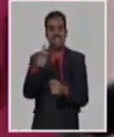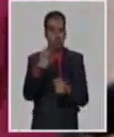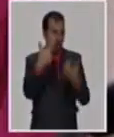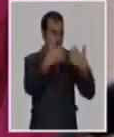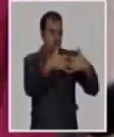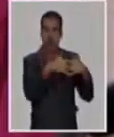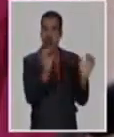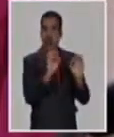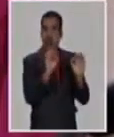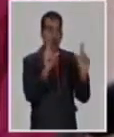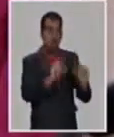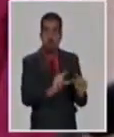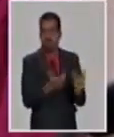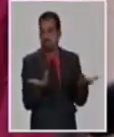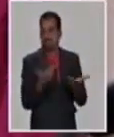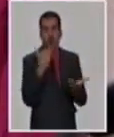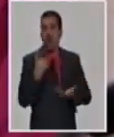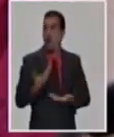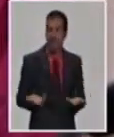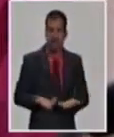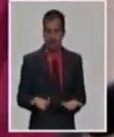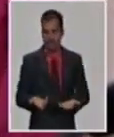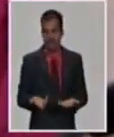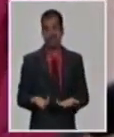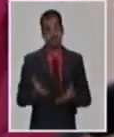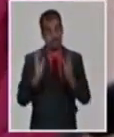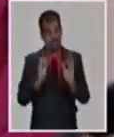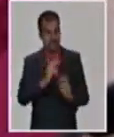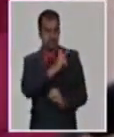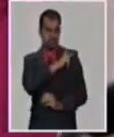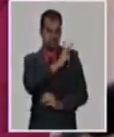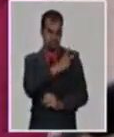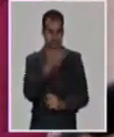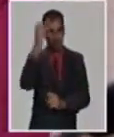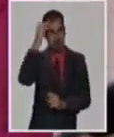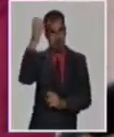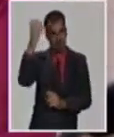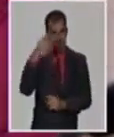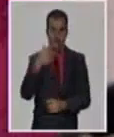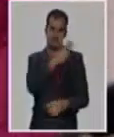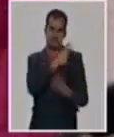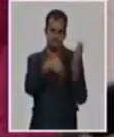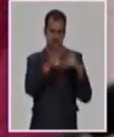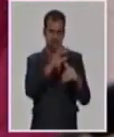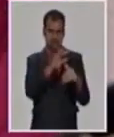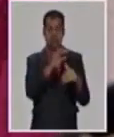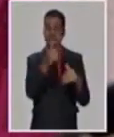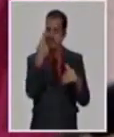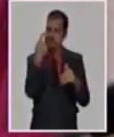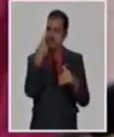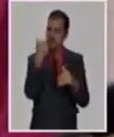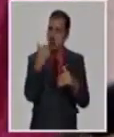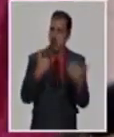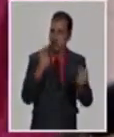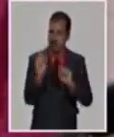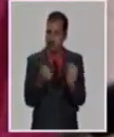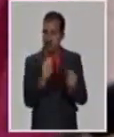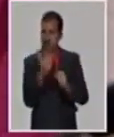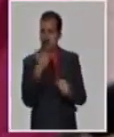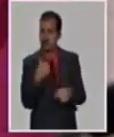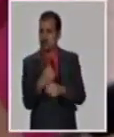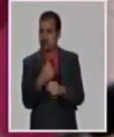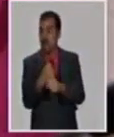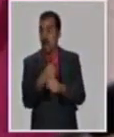nuestro directivo, la dirección del país, la dirección del ministerio, ha estado muy atenta. Bueno, hagan una